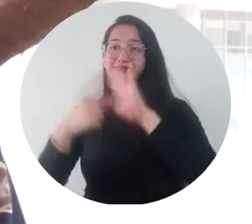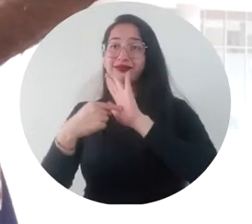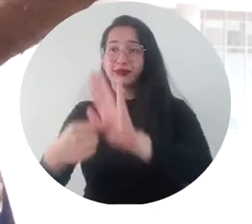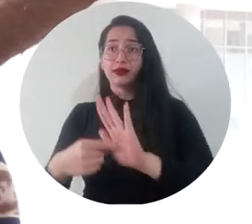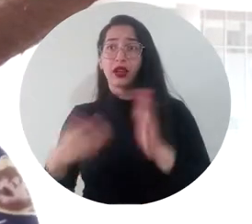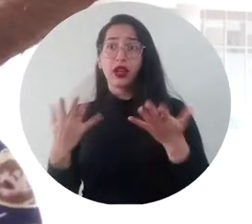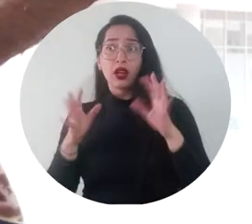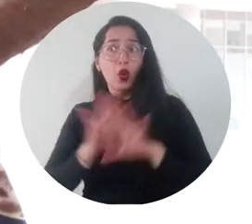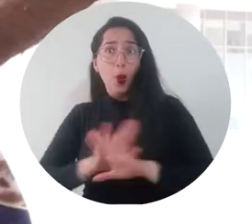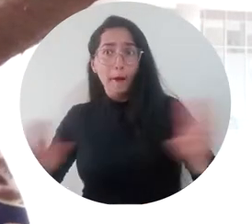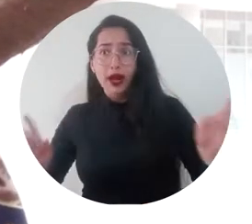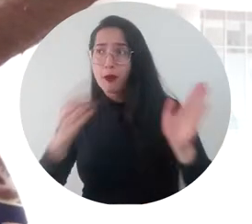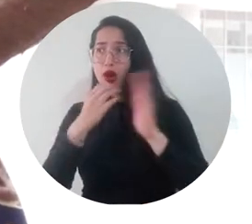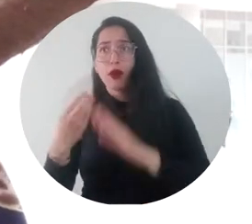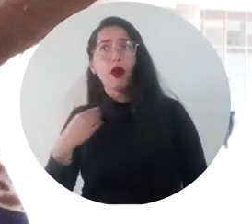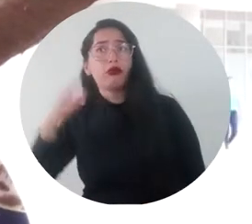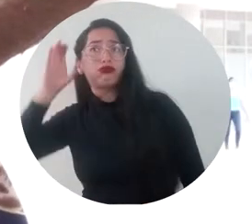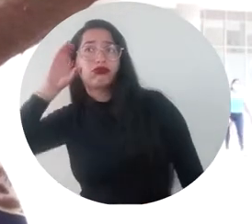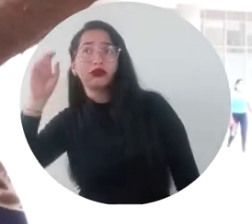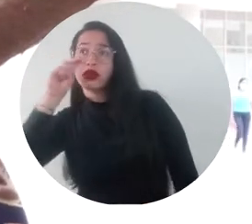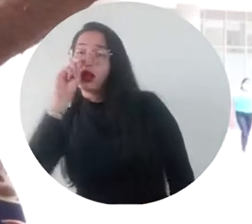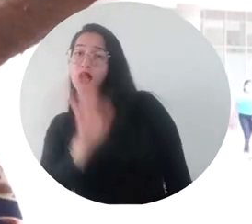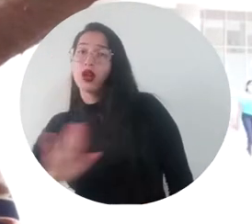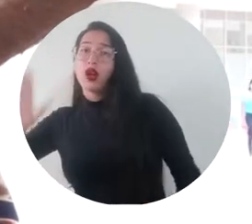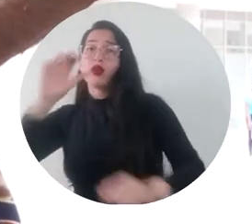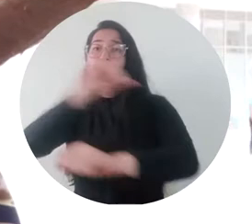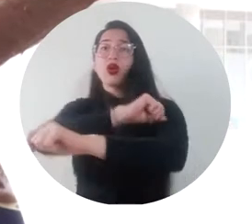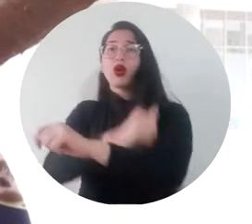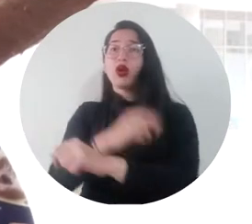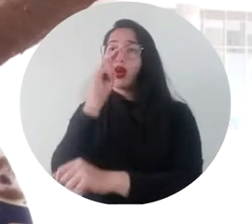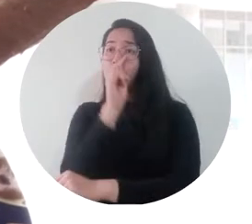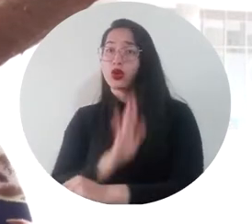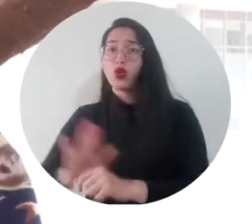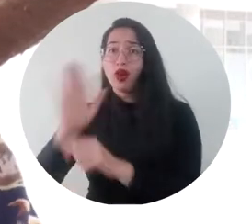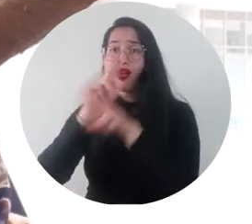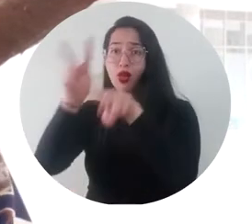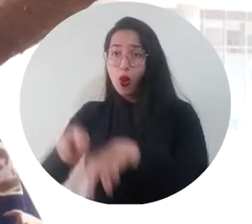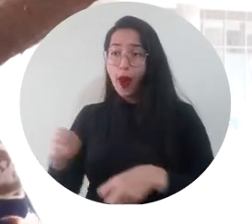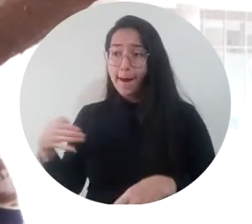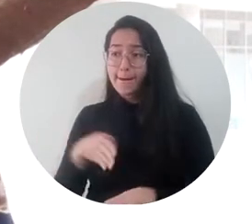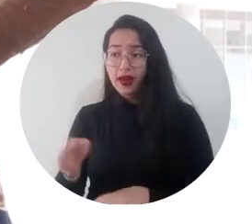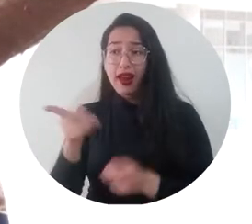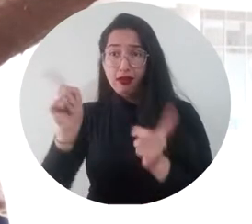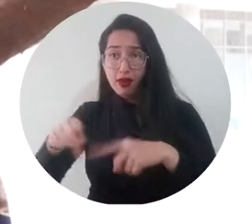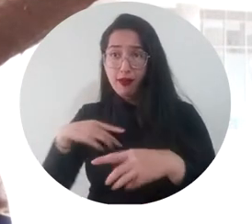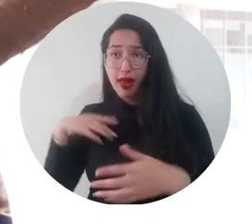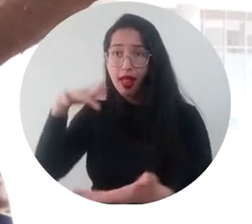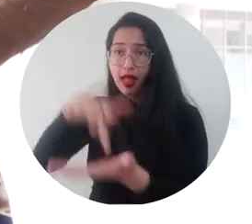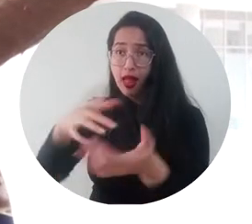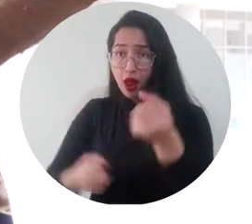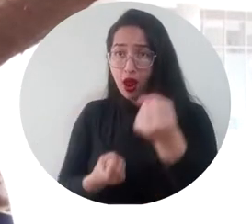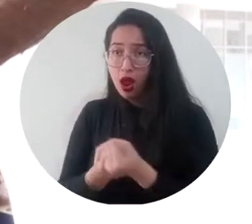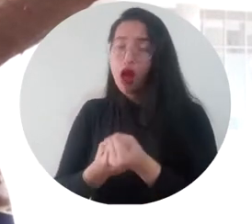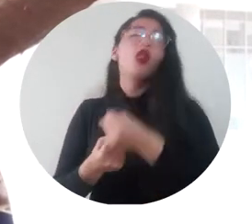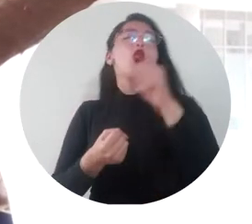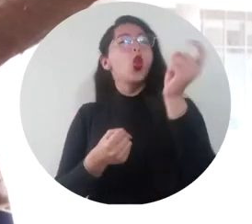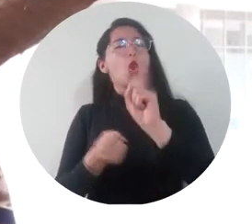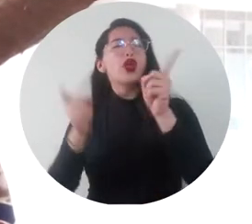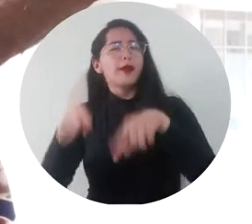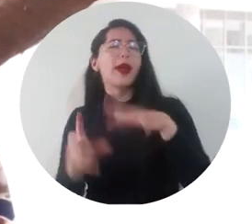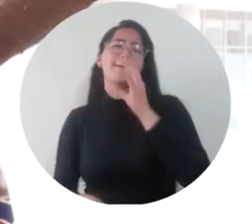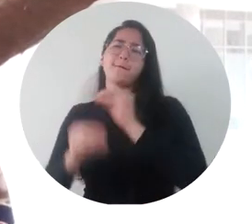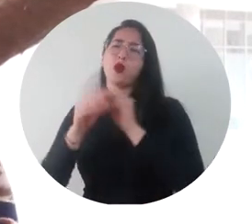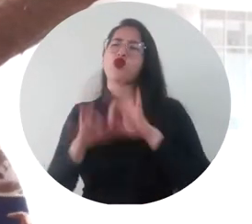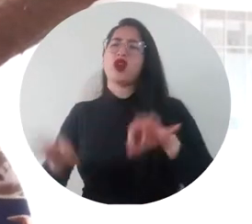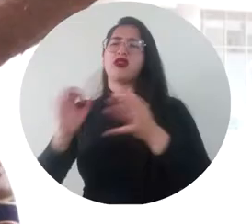interinstitucionales no solo en el ámbito nacional como la Autoridad Nacional de Acuicultura y Pesca sino también